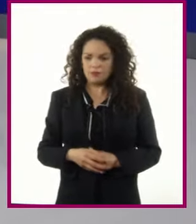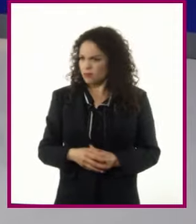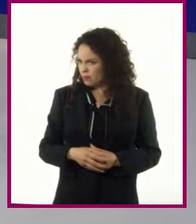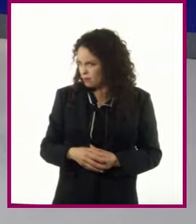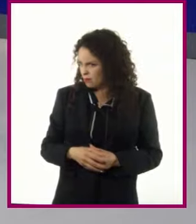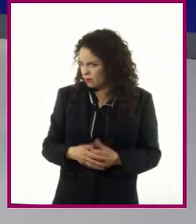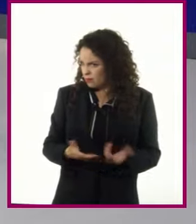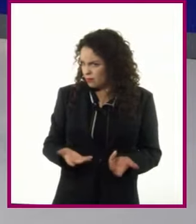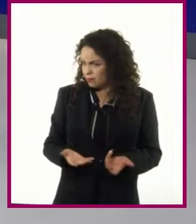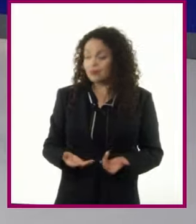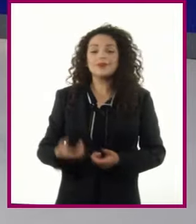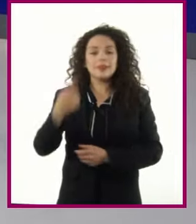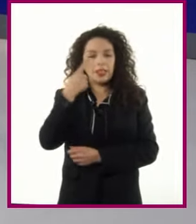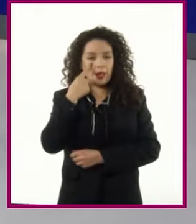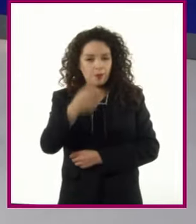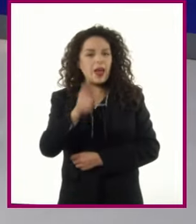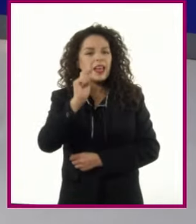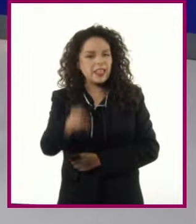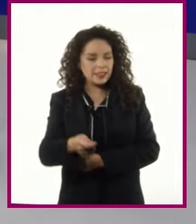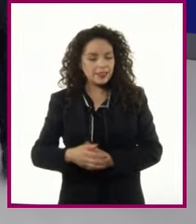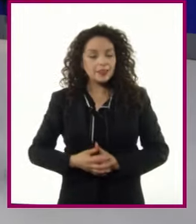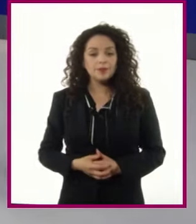es Veamos de qué se trata